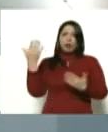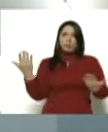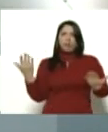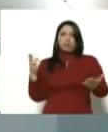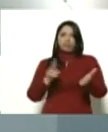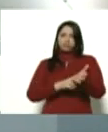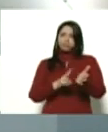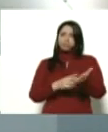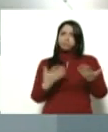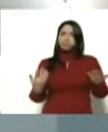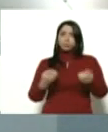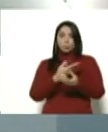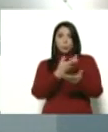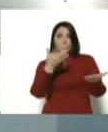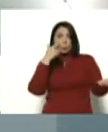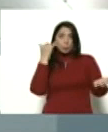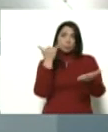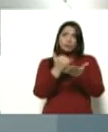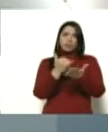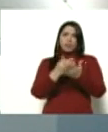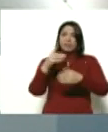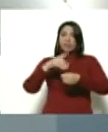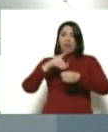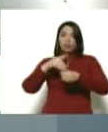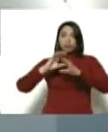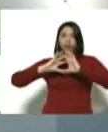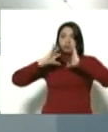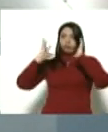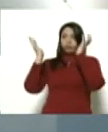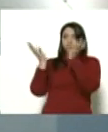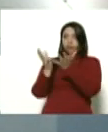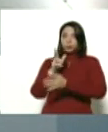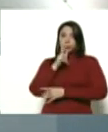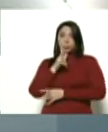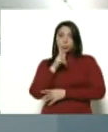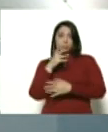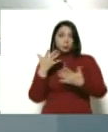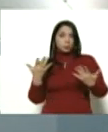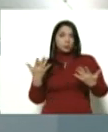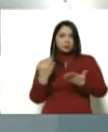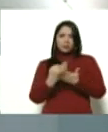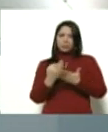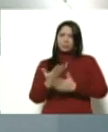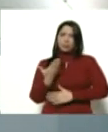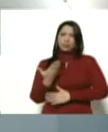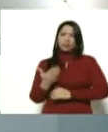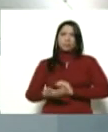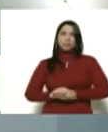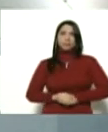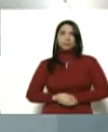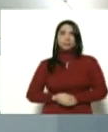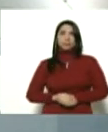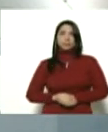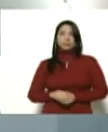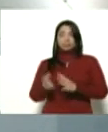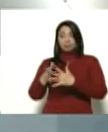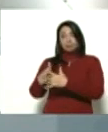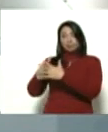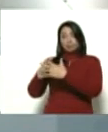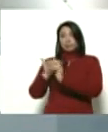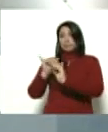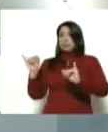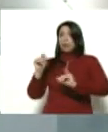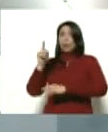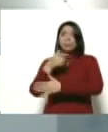verdaderamente. Fíjense ustedes lo que son los datos a nivel mundial, siempre es importante. Estados Unidos ha llegado a un